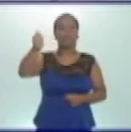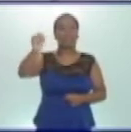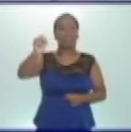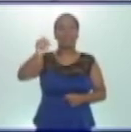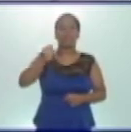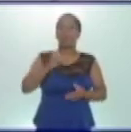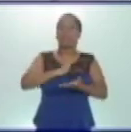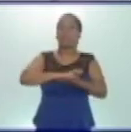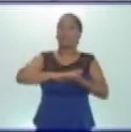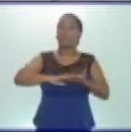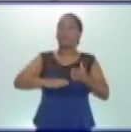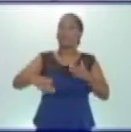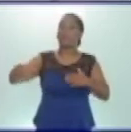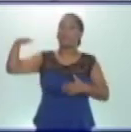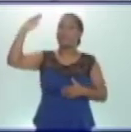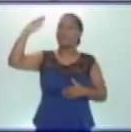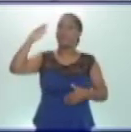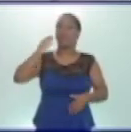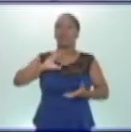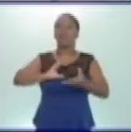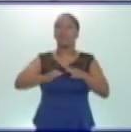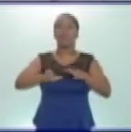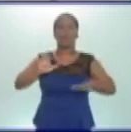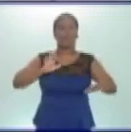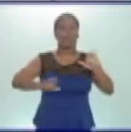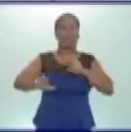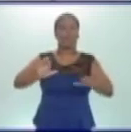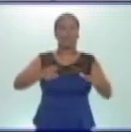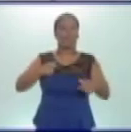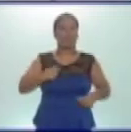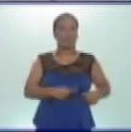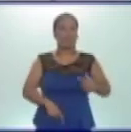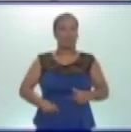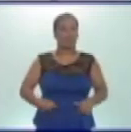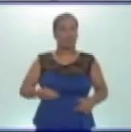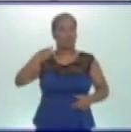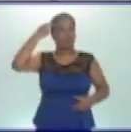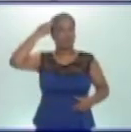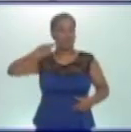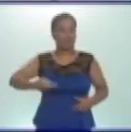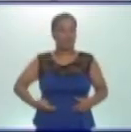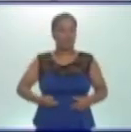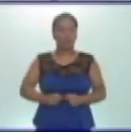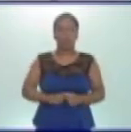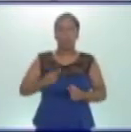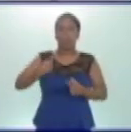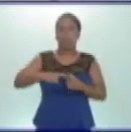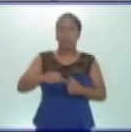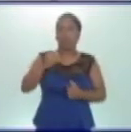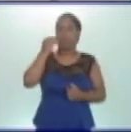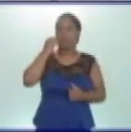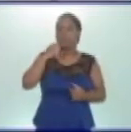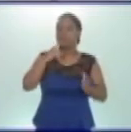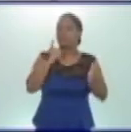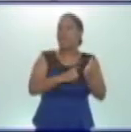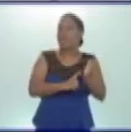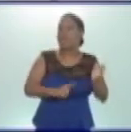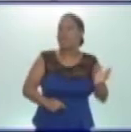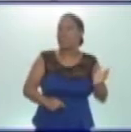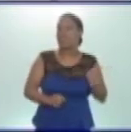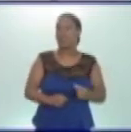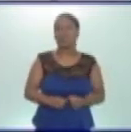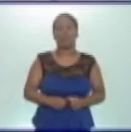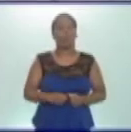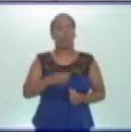órganos sanos. Están los alimentos energéticos, como su nombre lo indica, estos nos proporcionan energía.